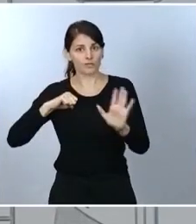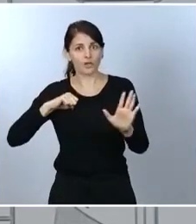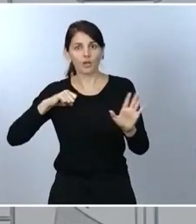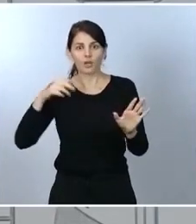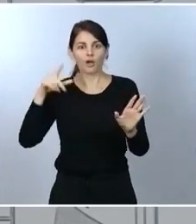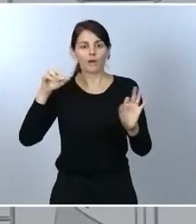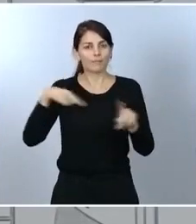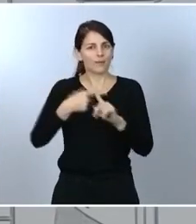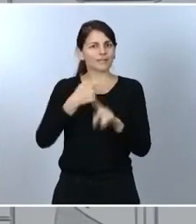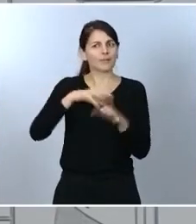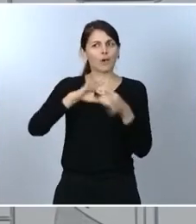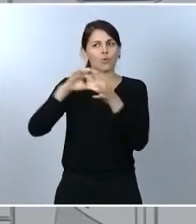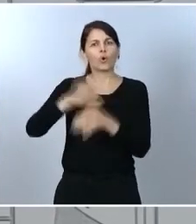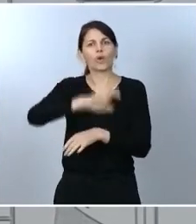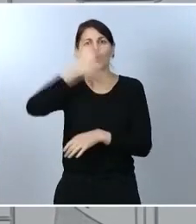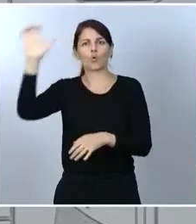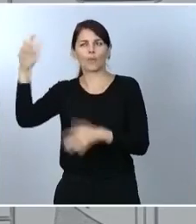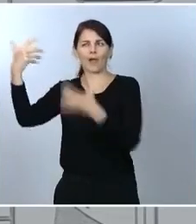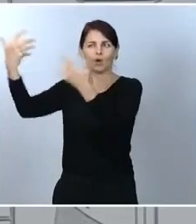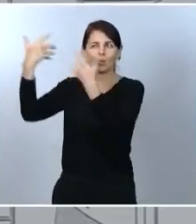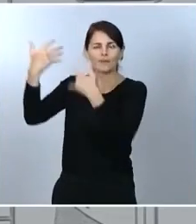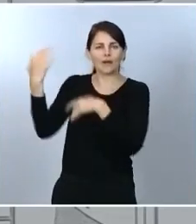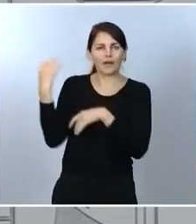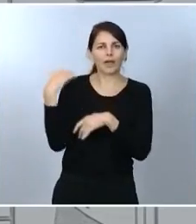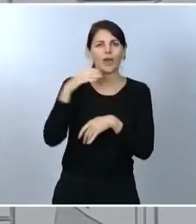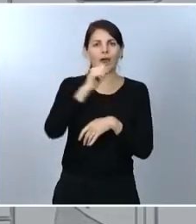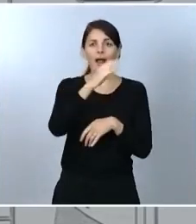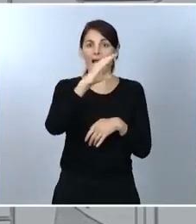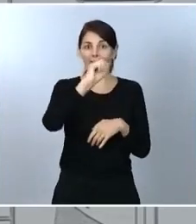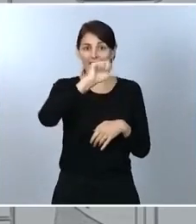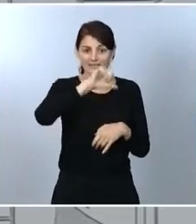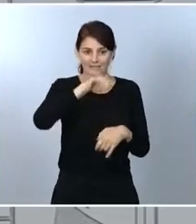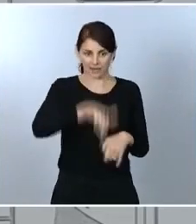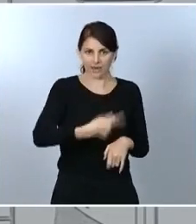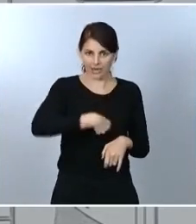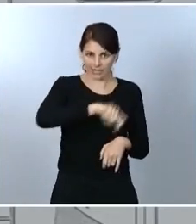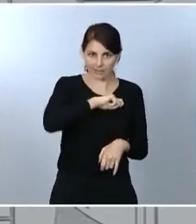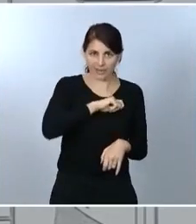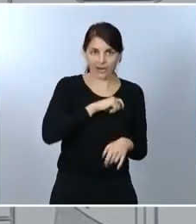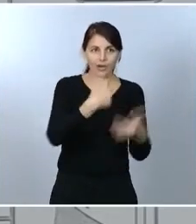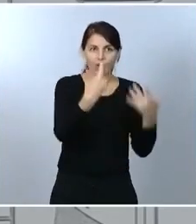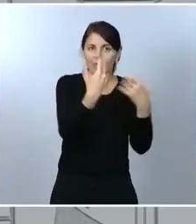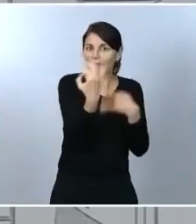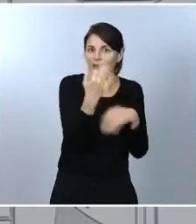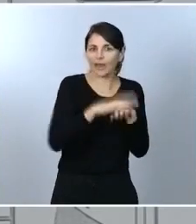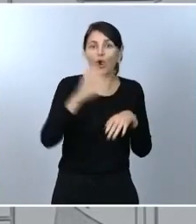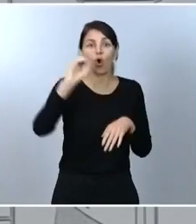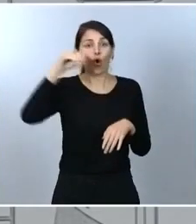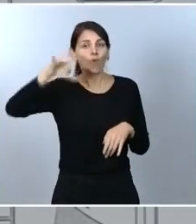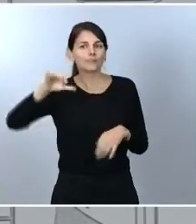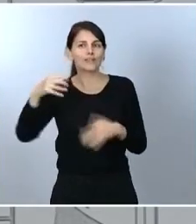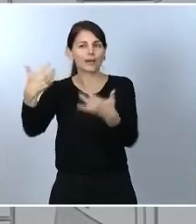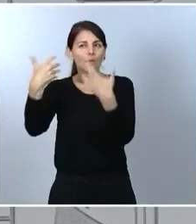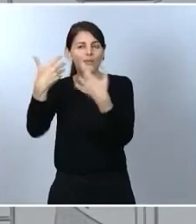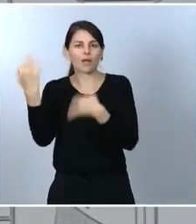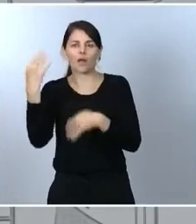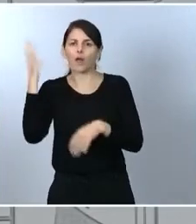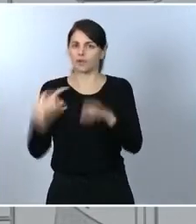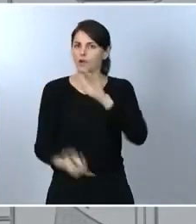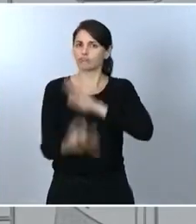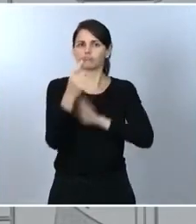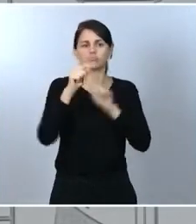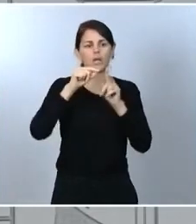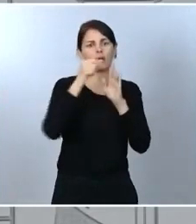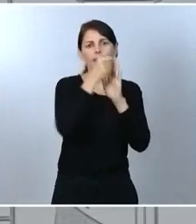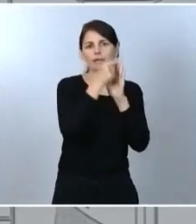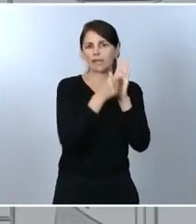Europea, el CAES en España o la OMS a nivel internacional, ahí están esos criterios, ahí están las medidas que se tienen que tomar en función de esos